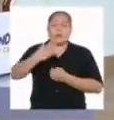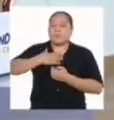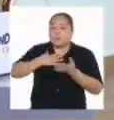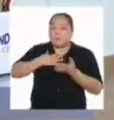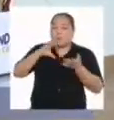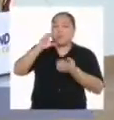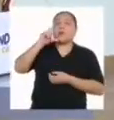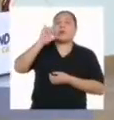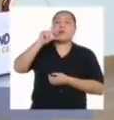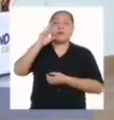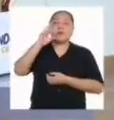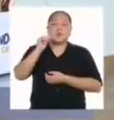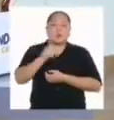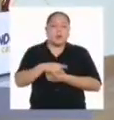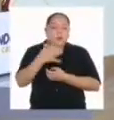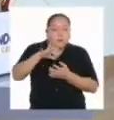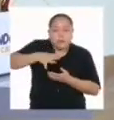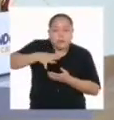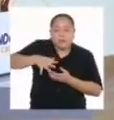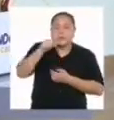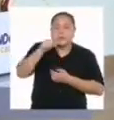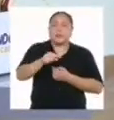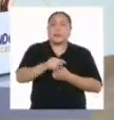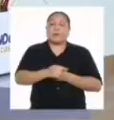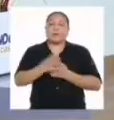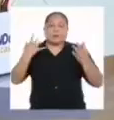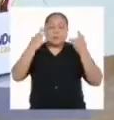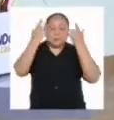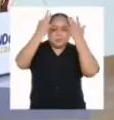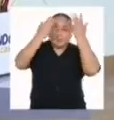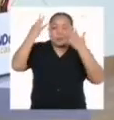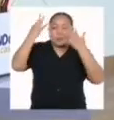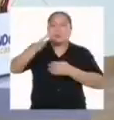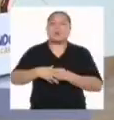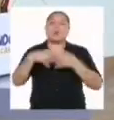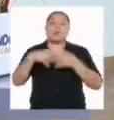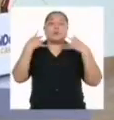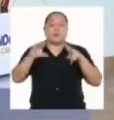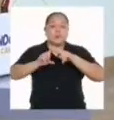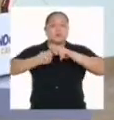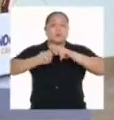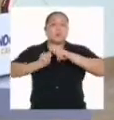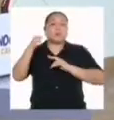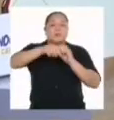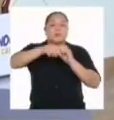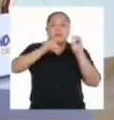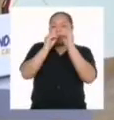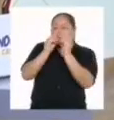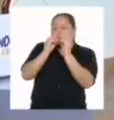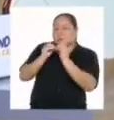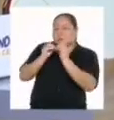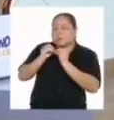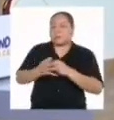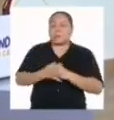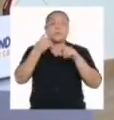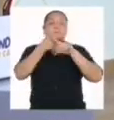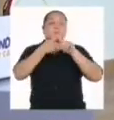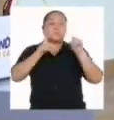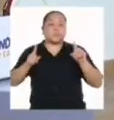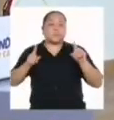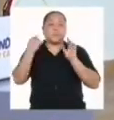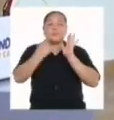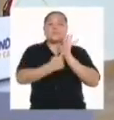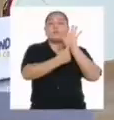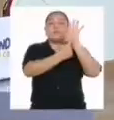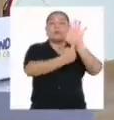caligrama, me dio un súbito ataque de creatividad y me puse a hacerle algunas mejoras Pero se los